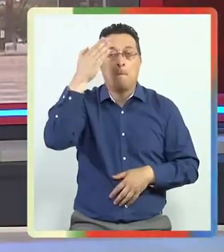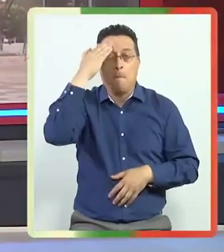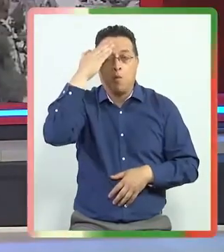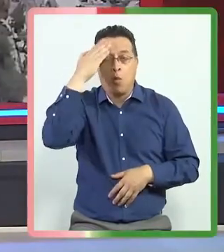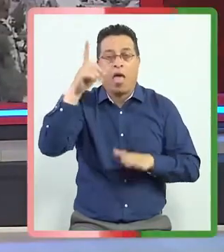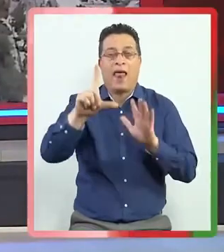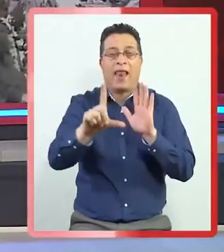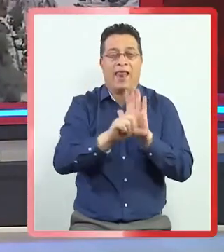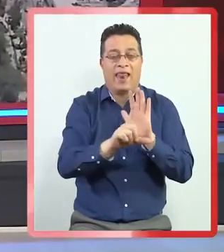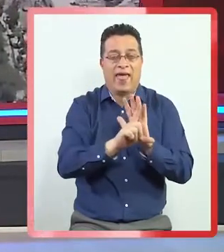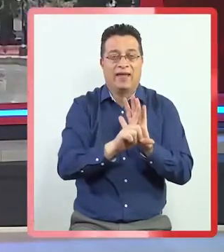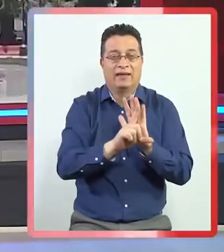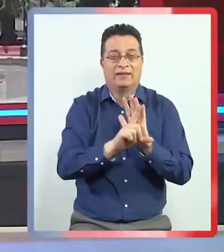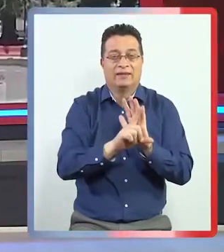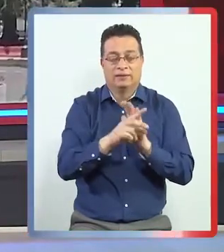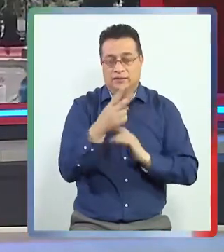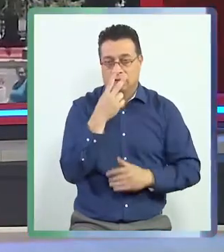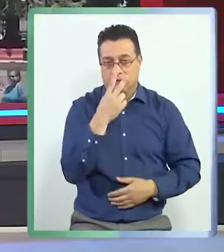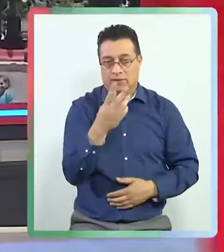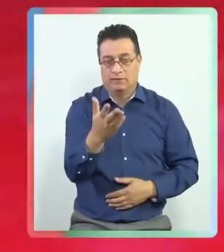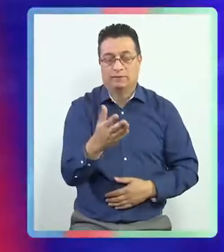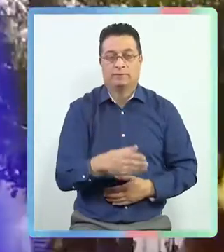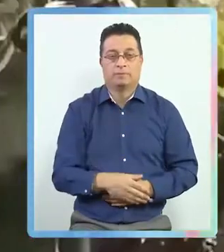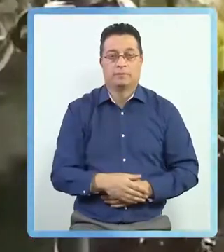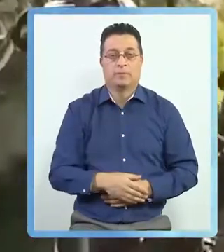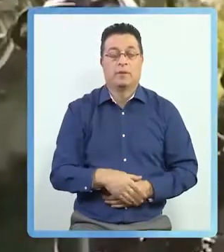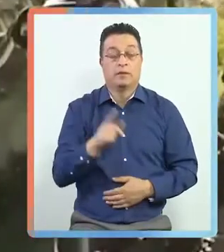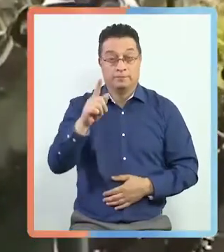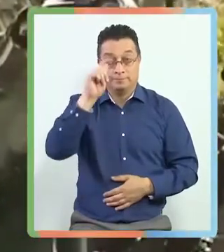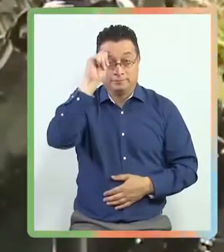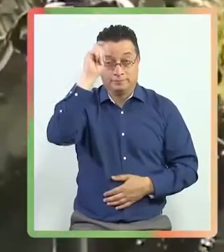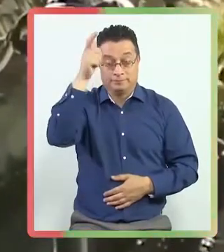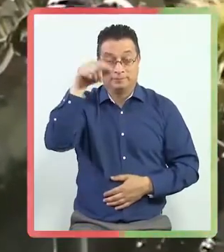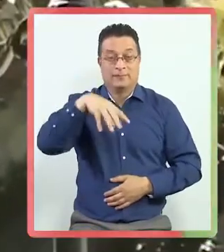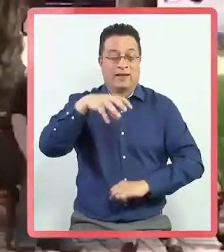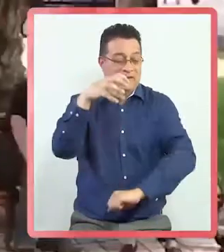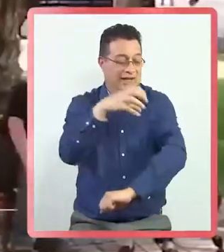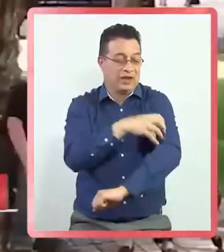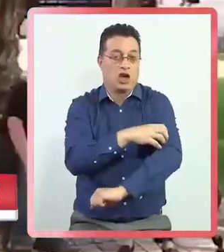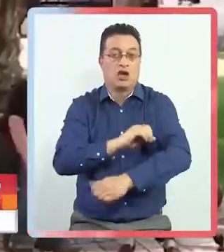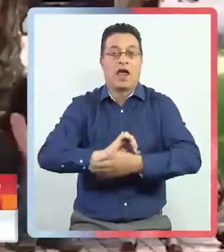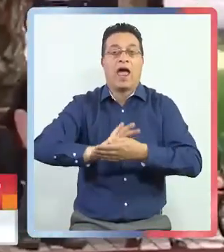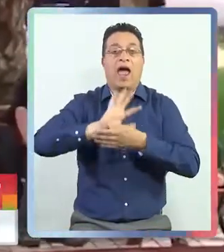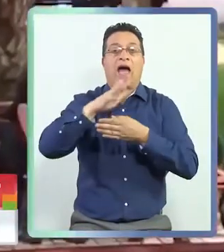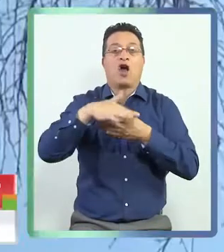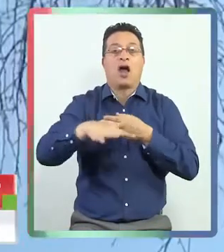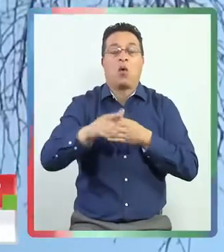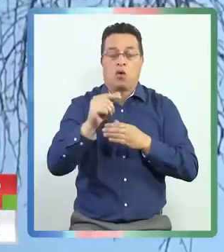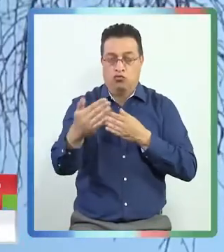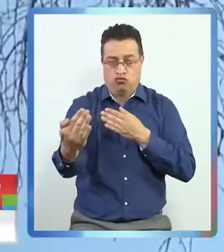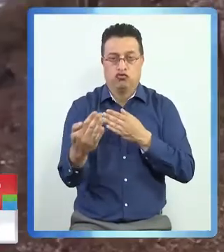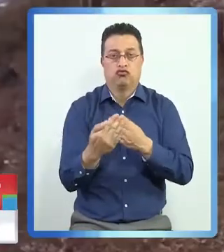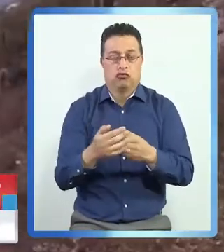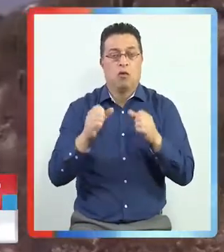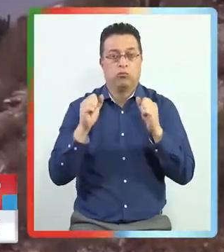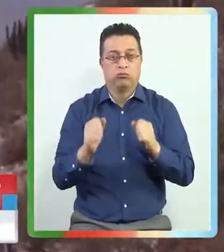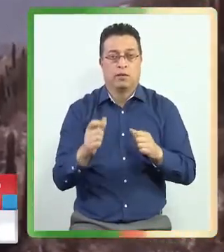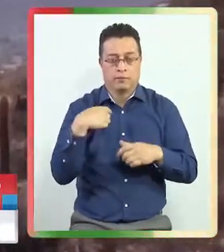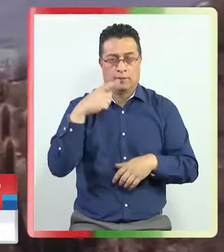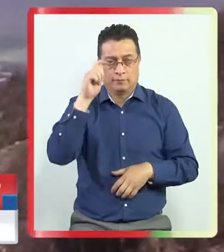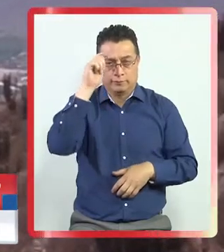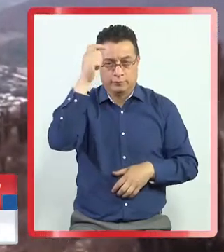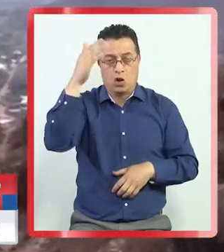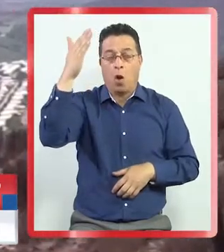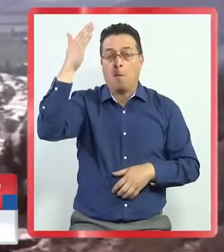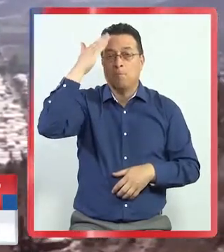popular de ley. BTV2 nos explica. La creación de la región de Aconcagua puede estar más cerca que nunca. Gracias a una